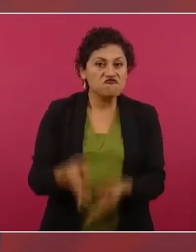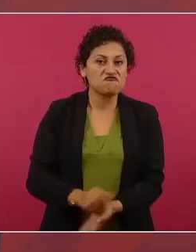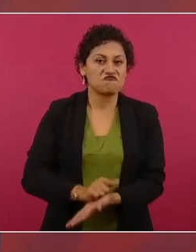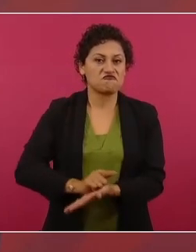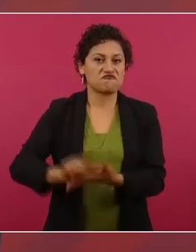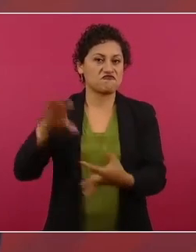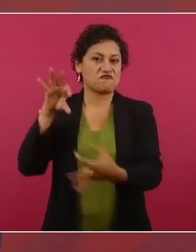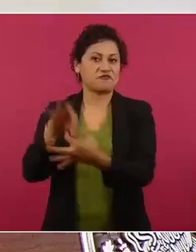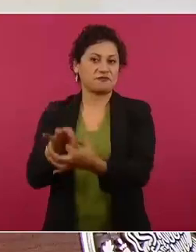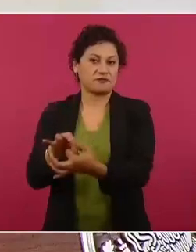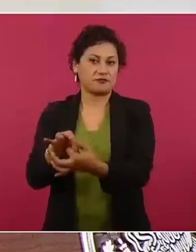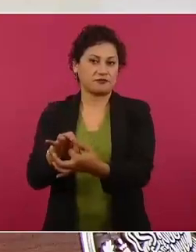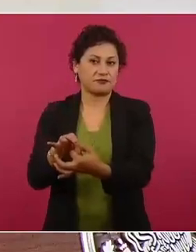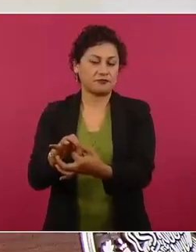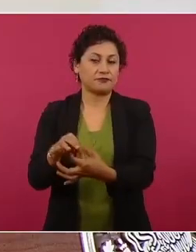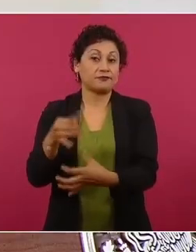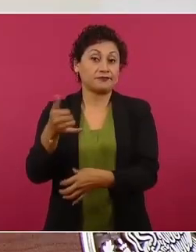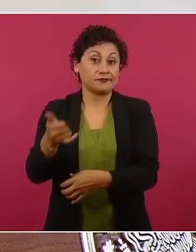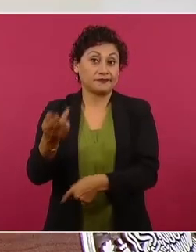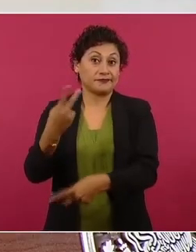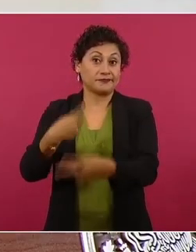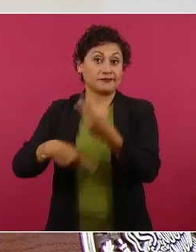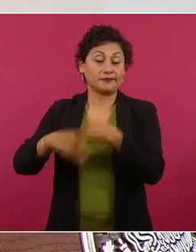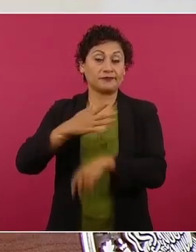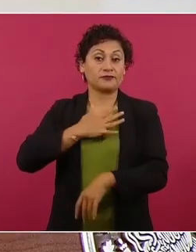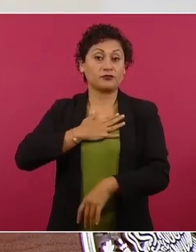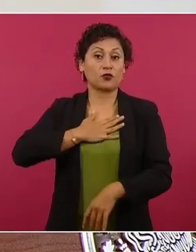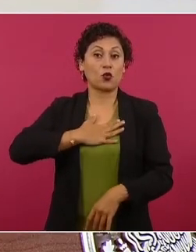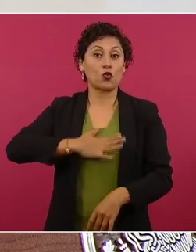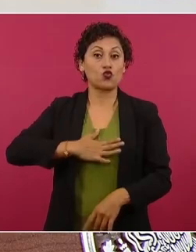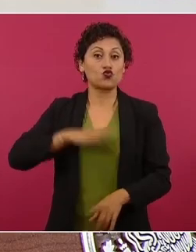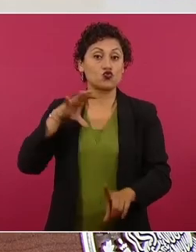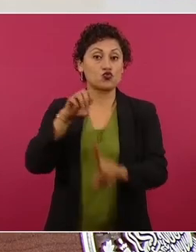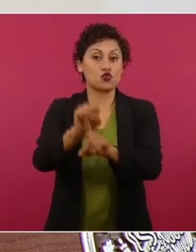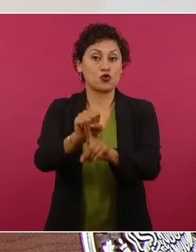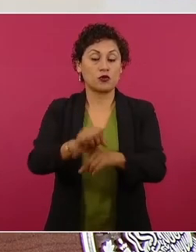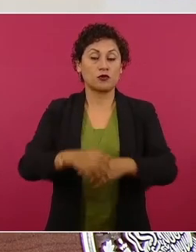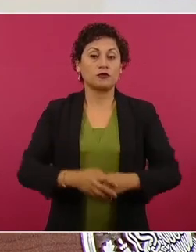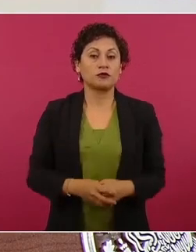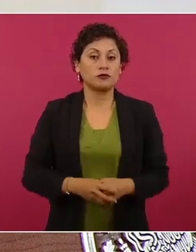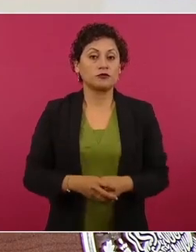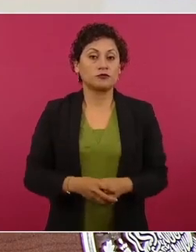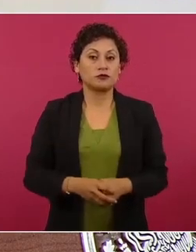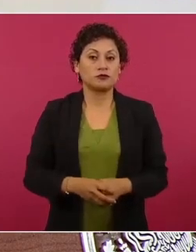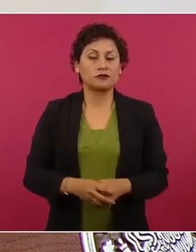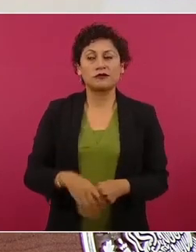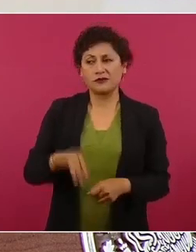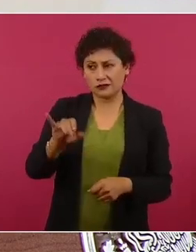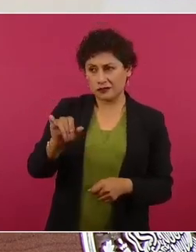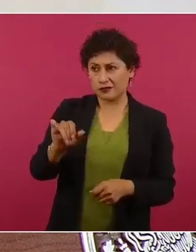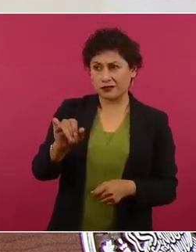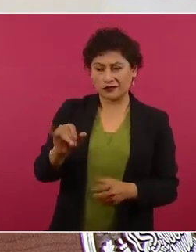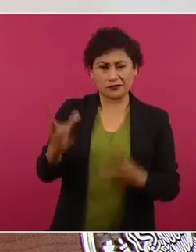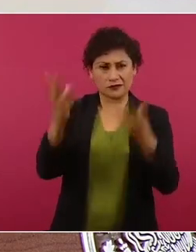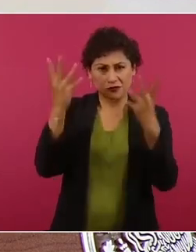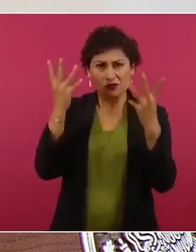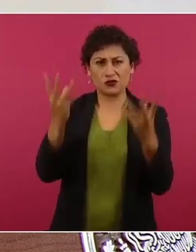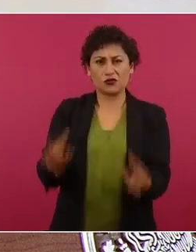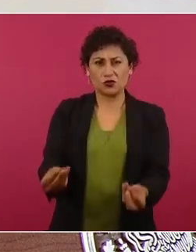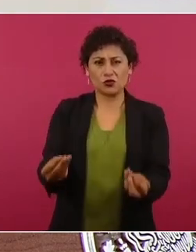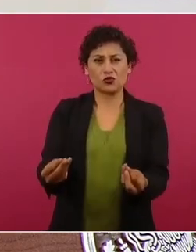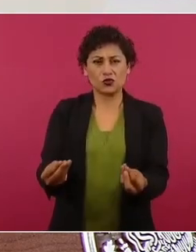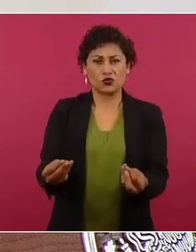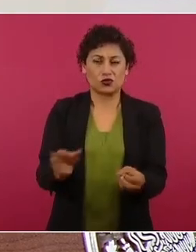y a la justicia. ¿Sabe cuántos de inocentes hay sin sentencia y presiones? Sí, muchos, por lo mismo,